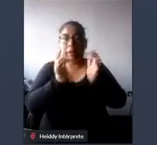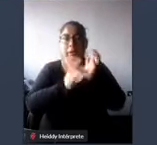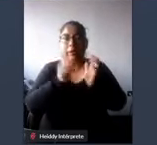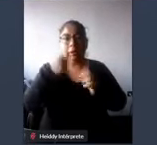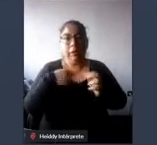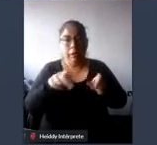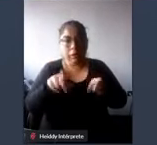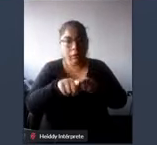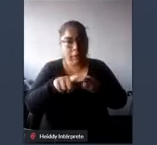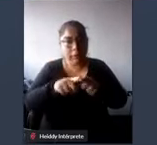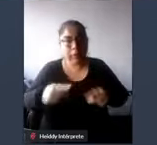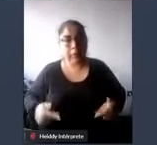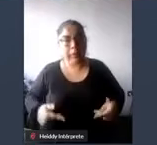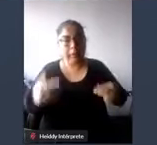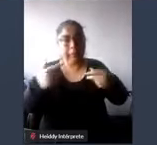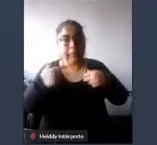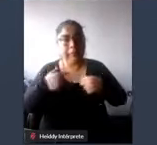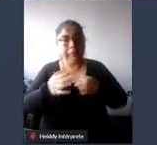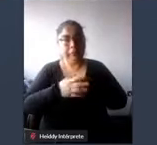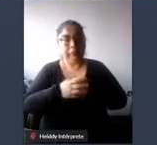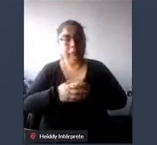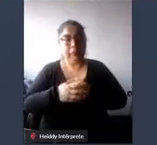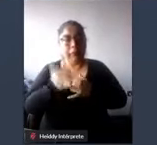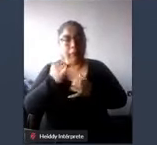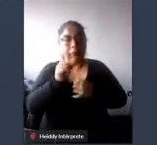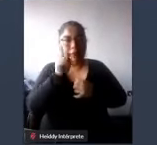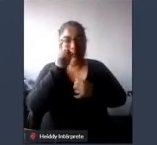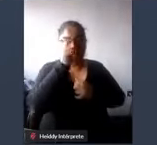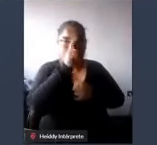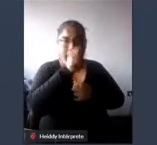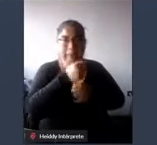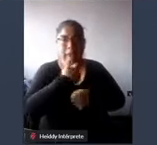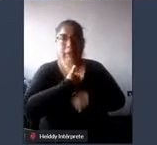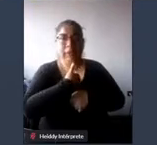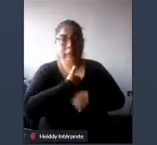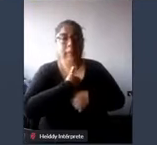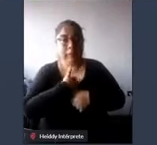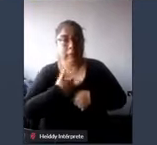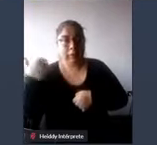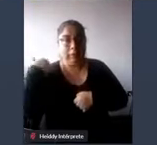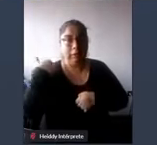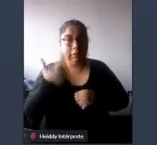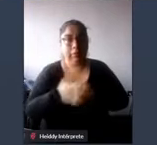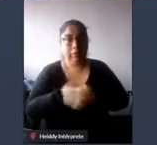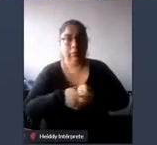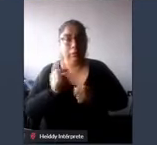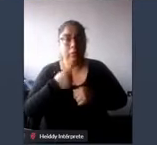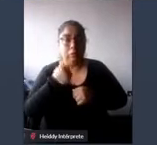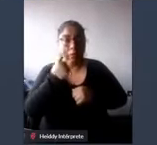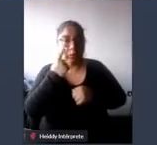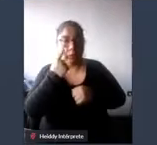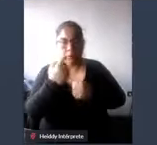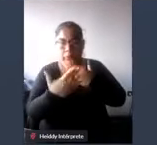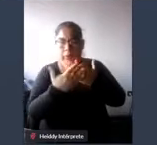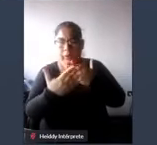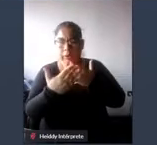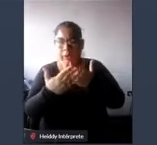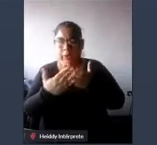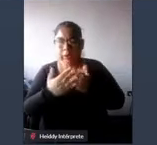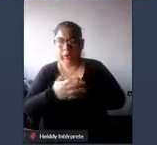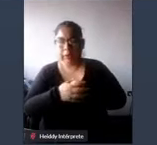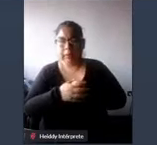mi vida pero esas son las limitaciones que yo también tengo entonces conozco muy de cerca todo esto